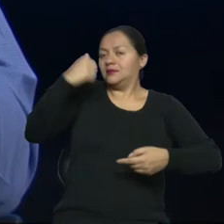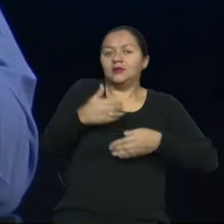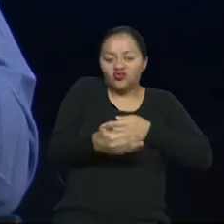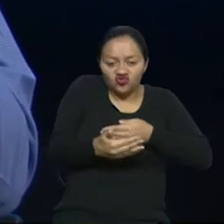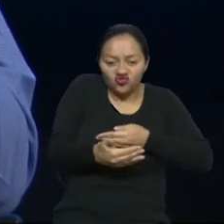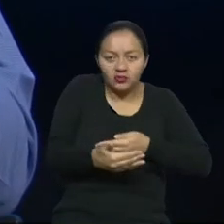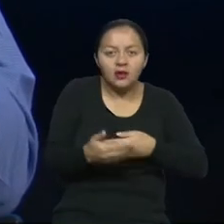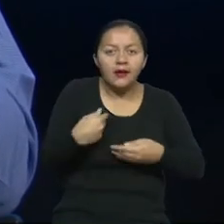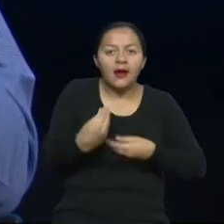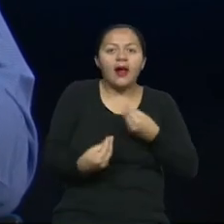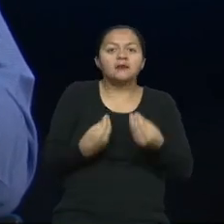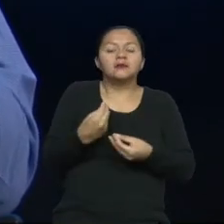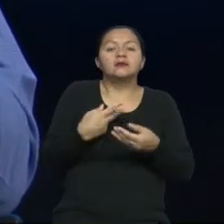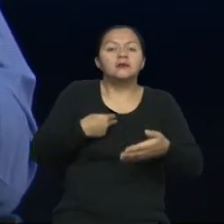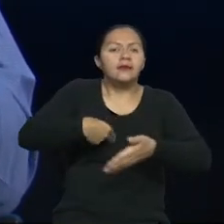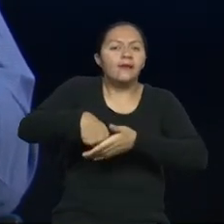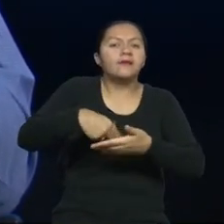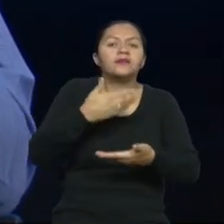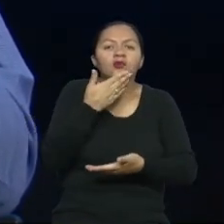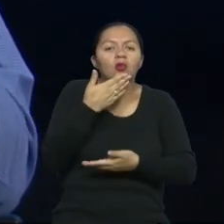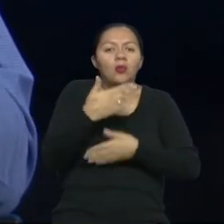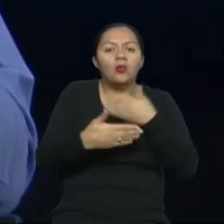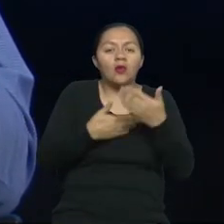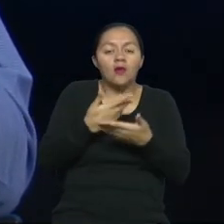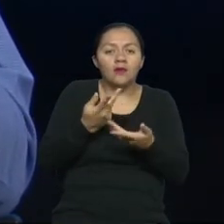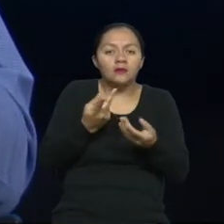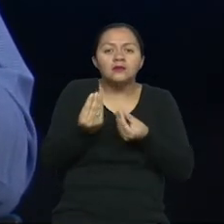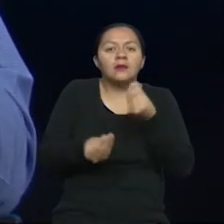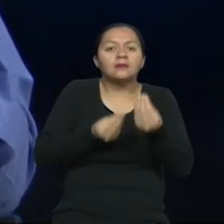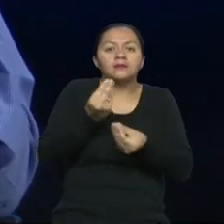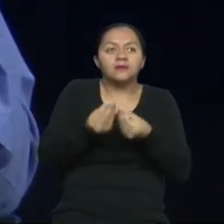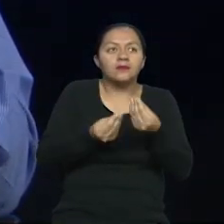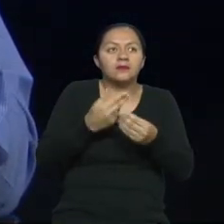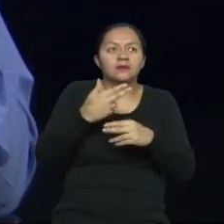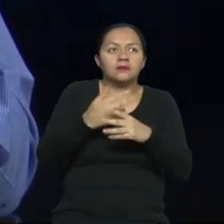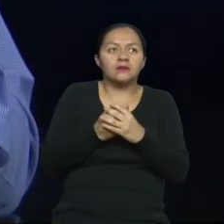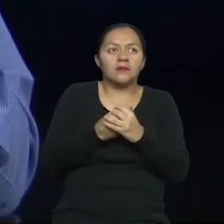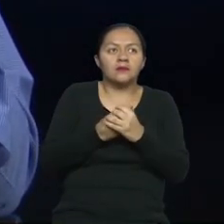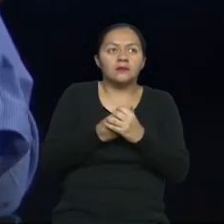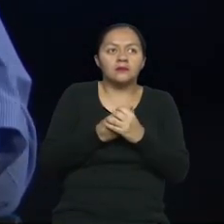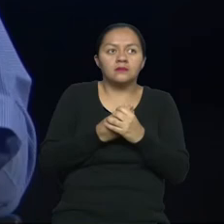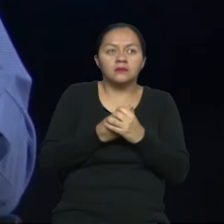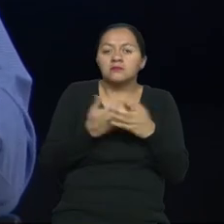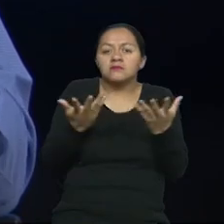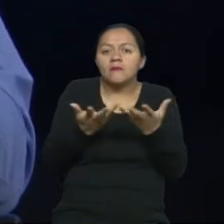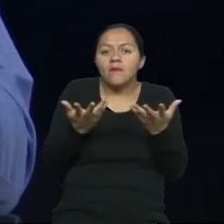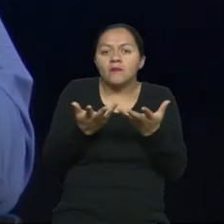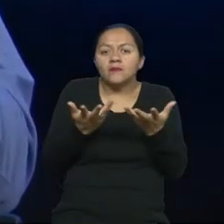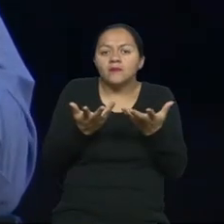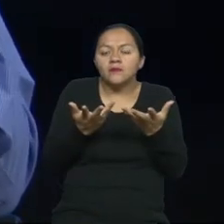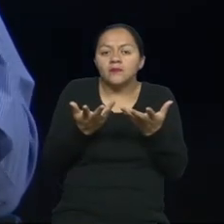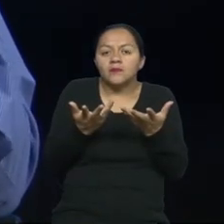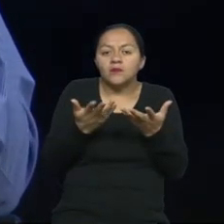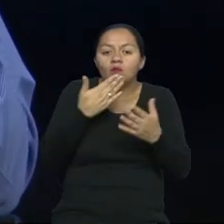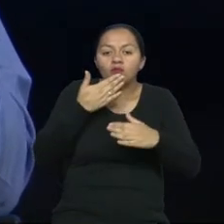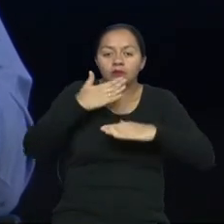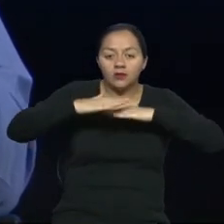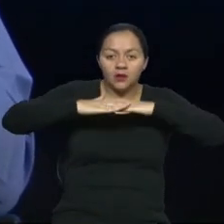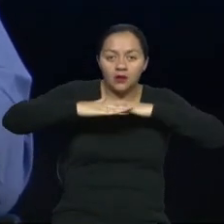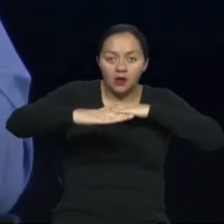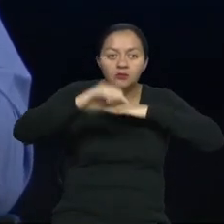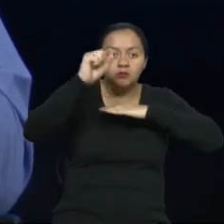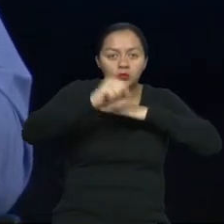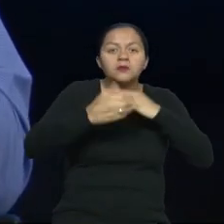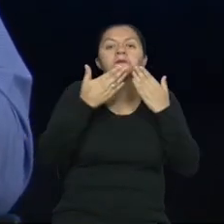limitado. Pero cuando hay de esas limitaciones, ¿cuál es la perspectiva de poder construir, digamos, plataformas o vados que